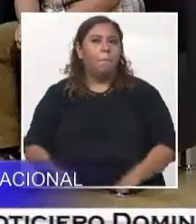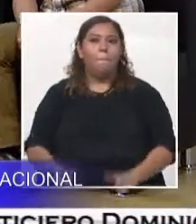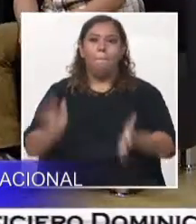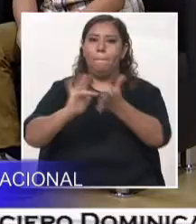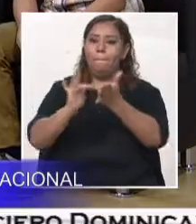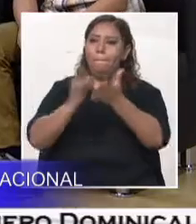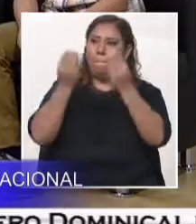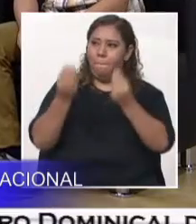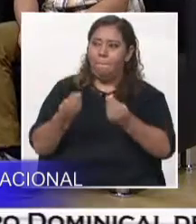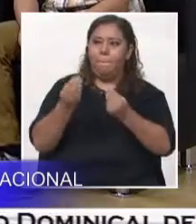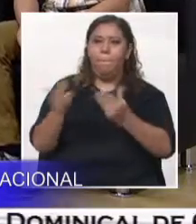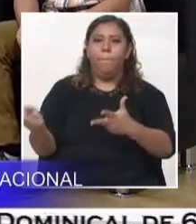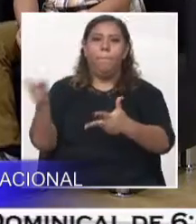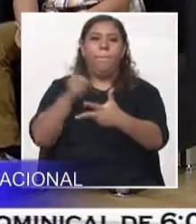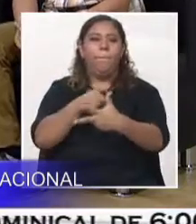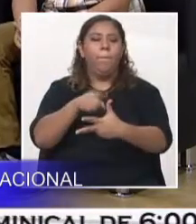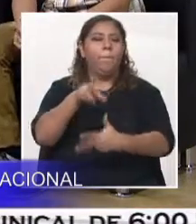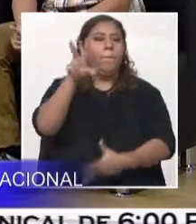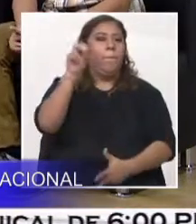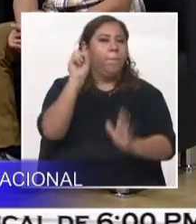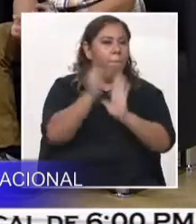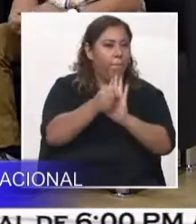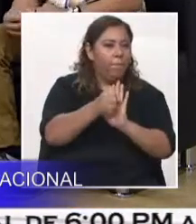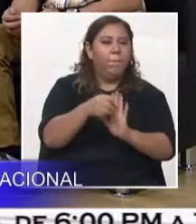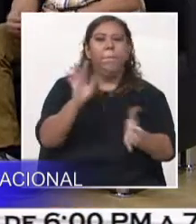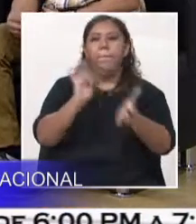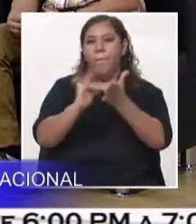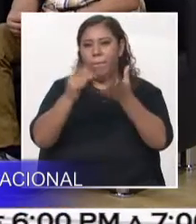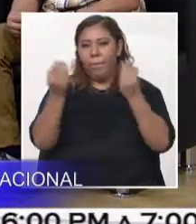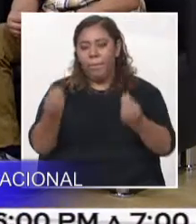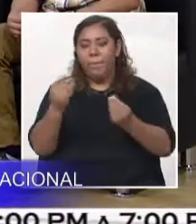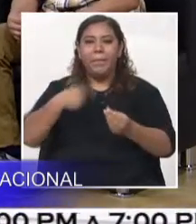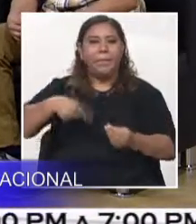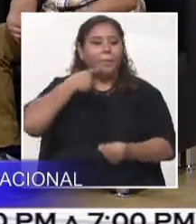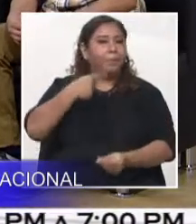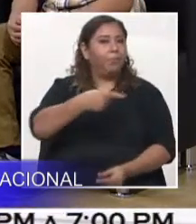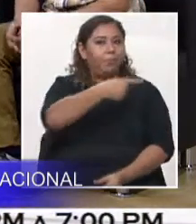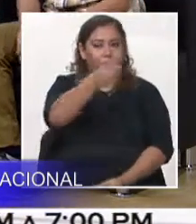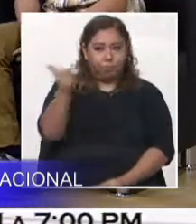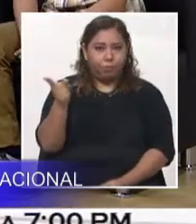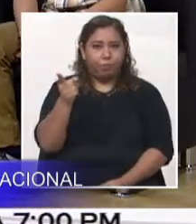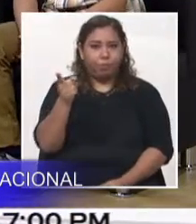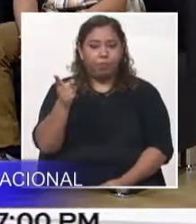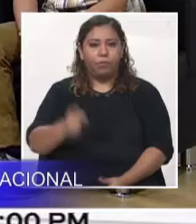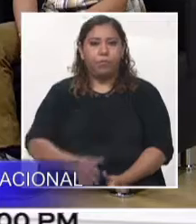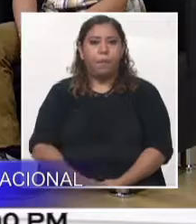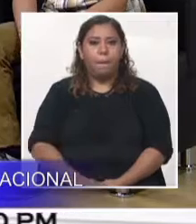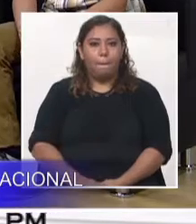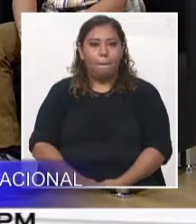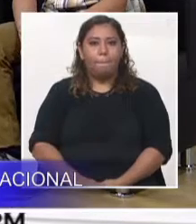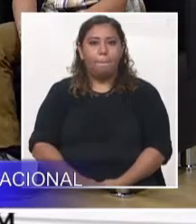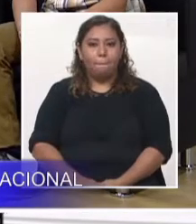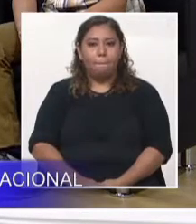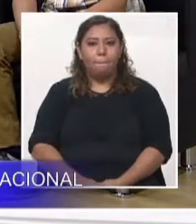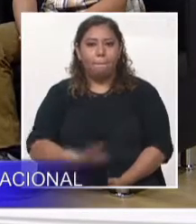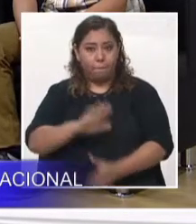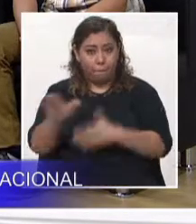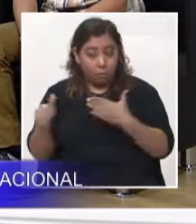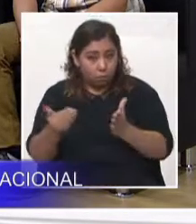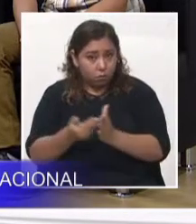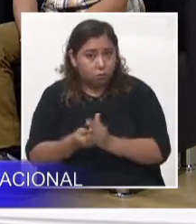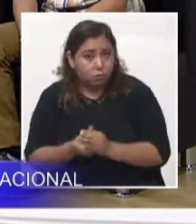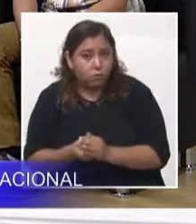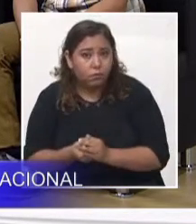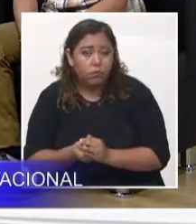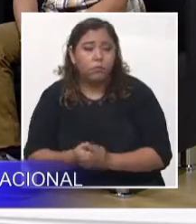Vicerectora, sus 30 segundos. Muchísimas gracias. Pues, invitarle y reiterar también uno lo que al sentir del